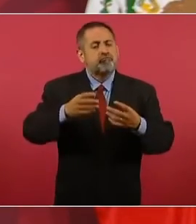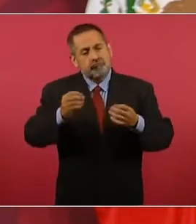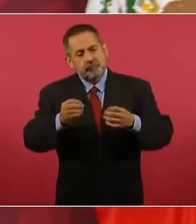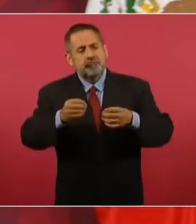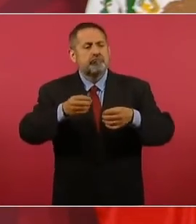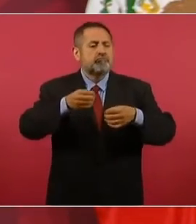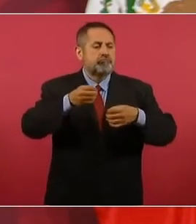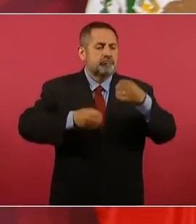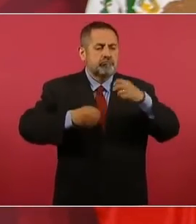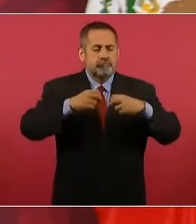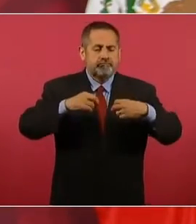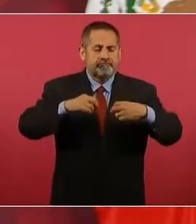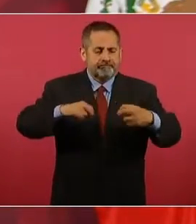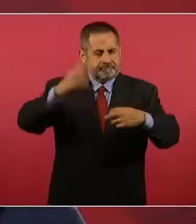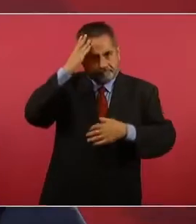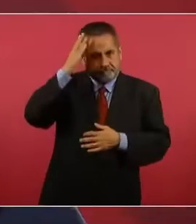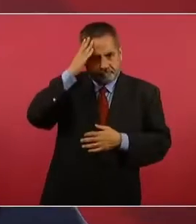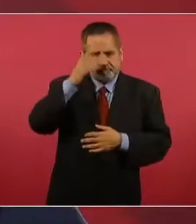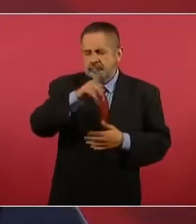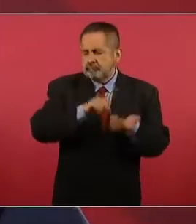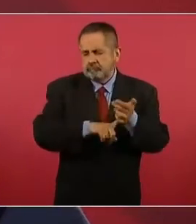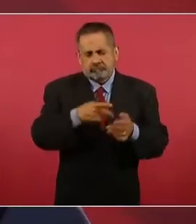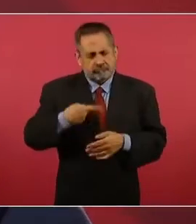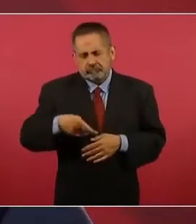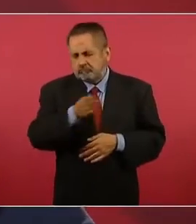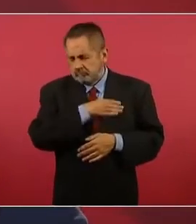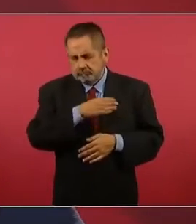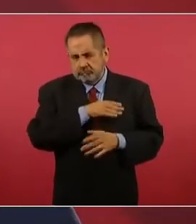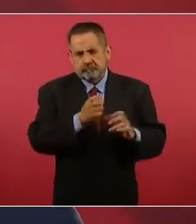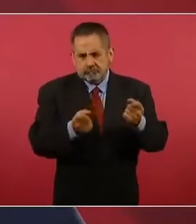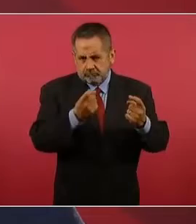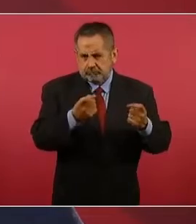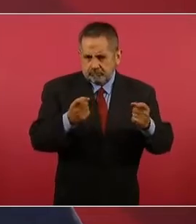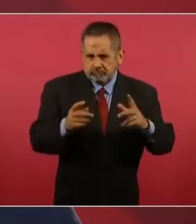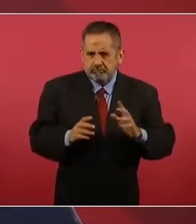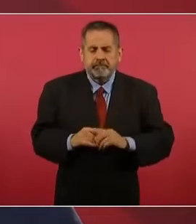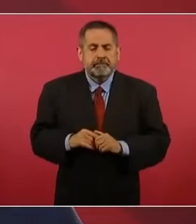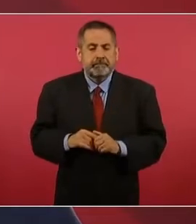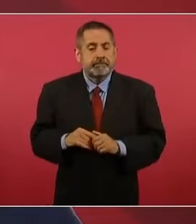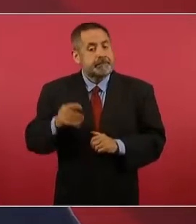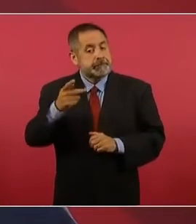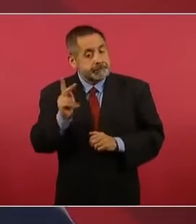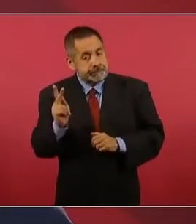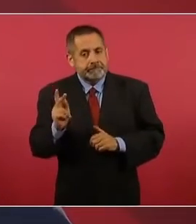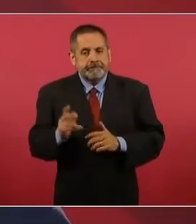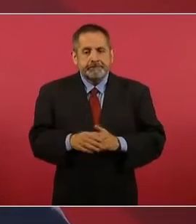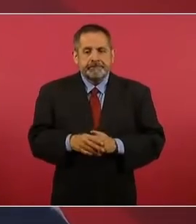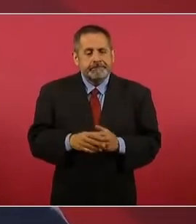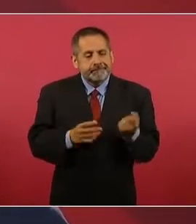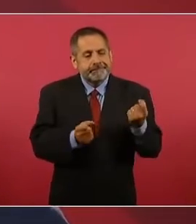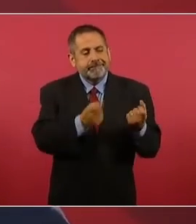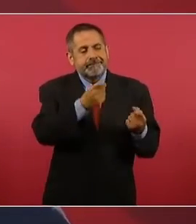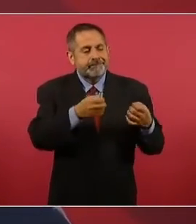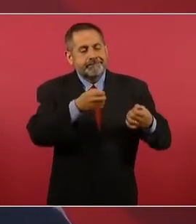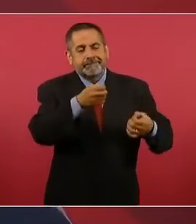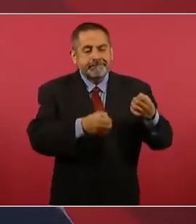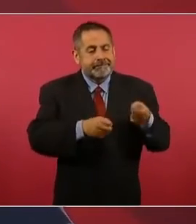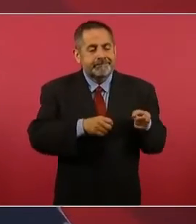no generalizar. Pero estos jueces